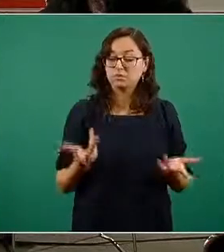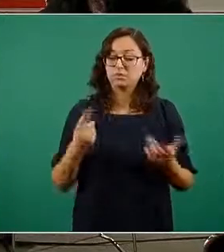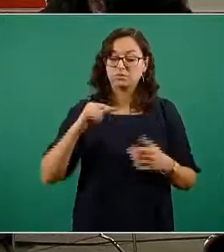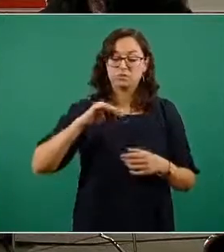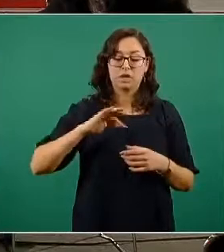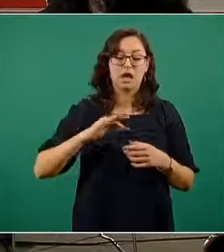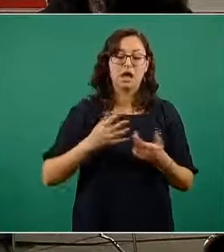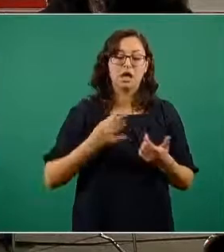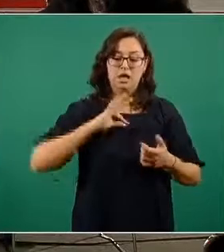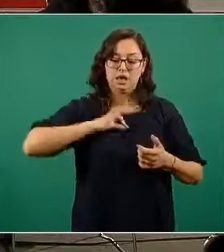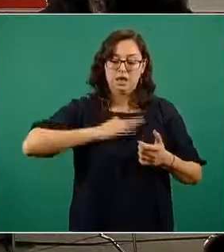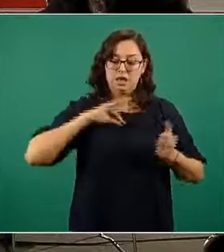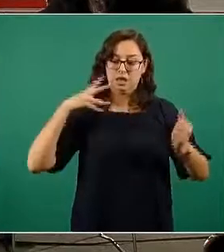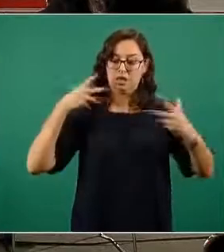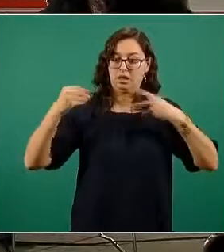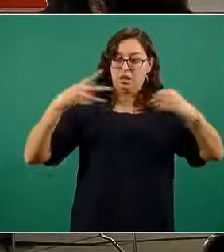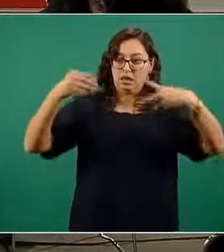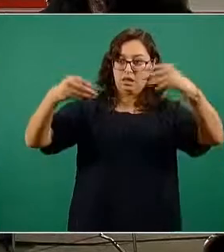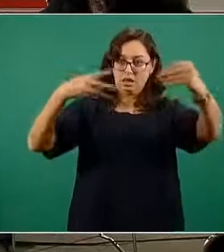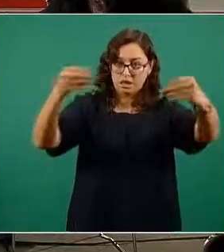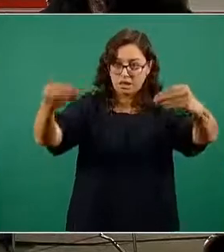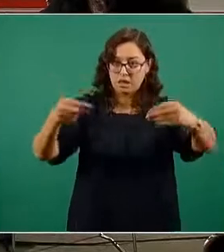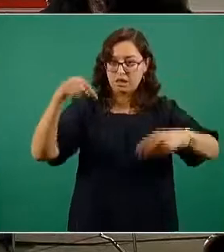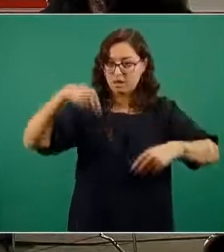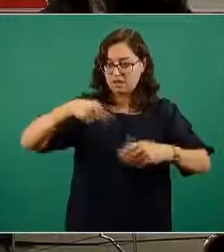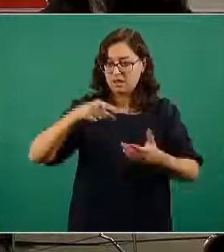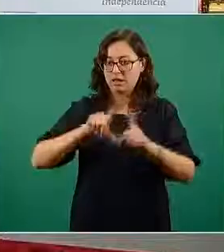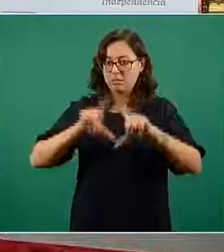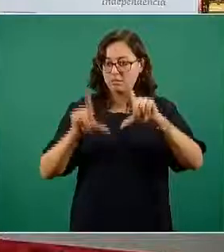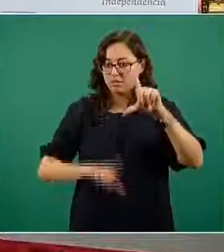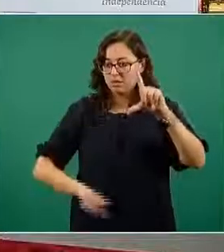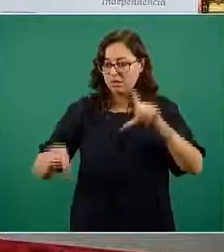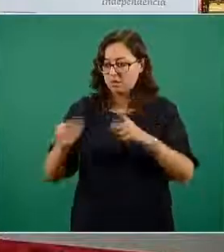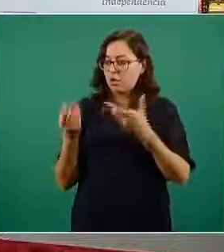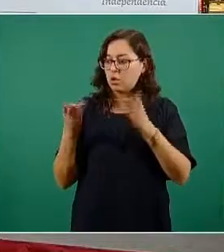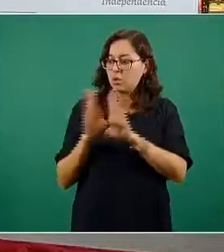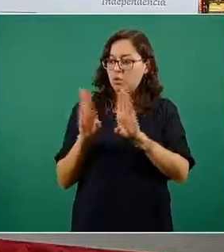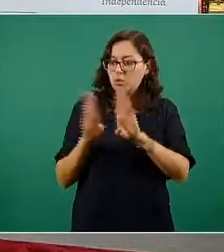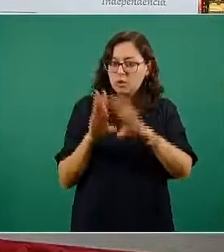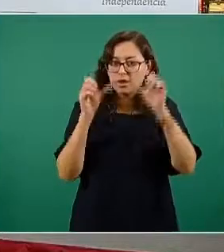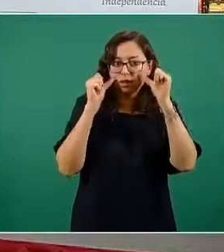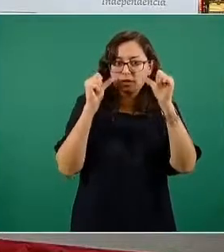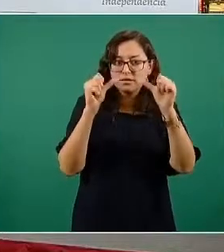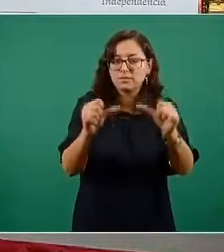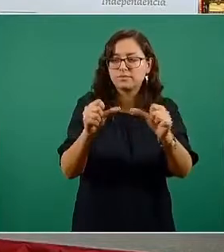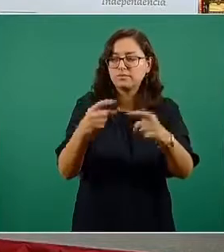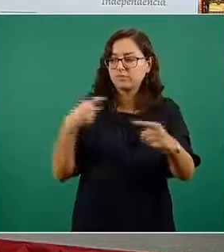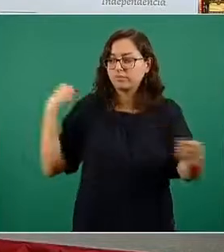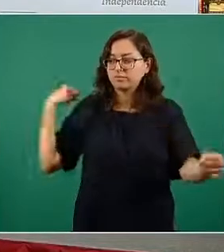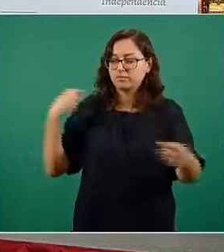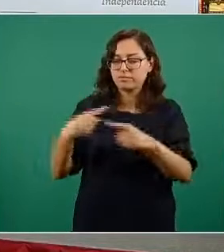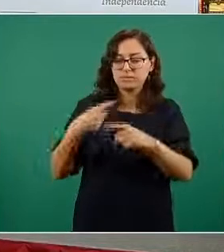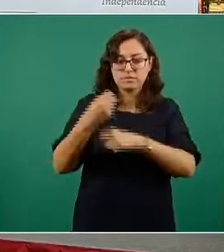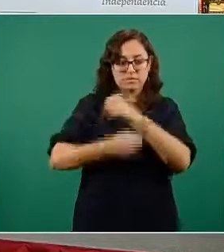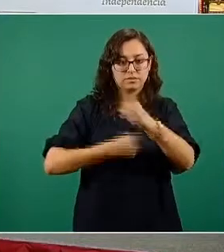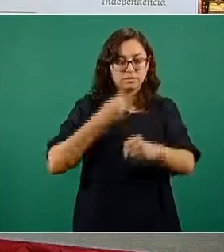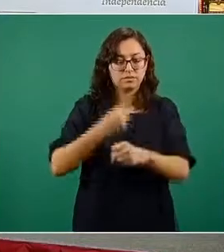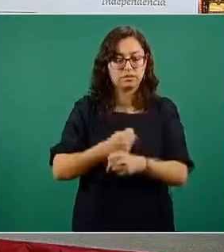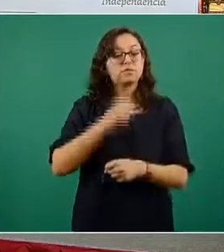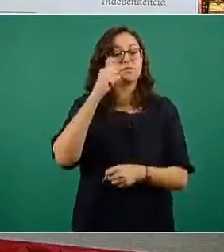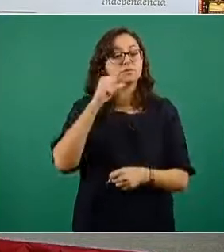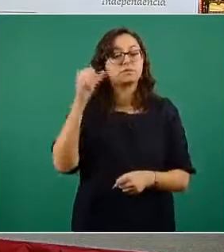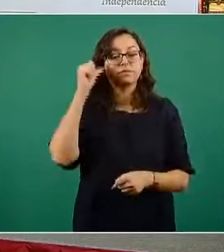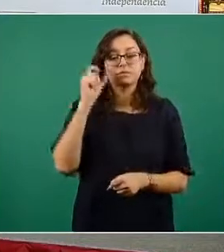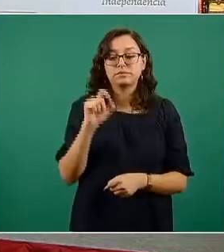a la pandemia de COVID-19 en México hasta noviembre que fue cuando se hizo la reflexión ayer 27 de